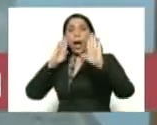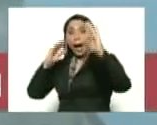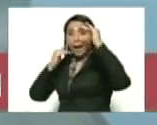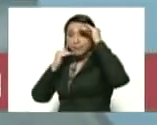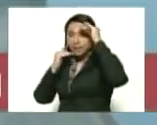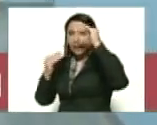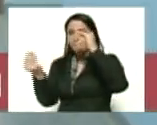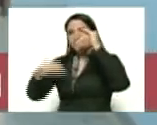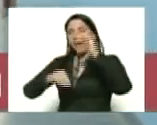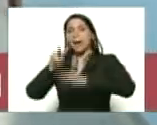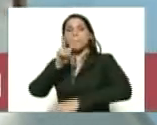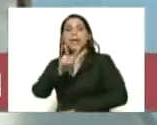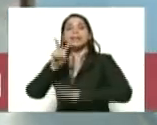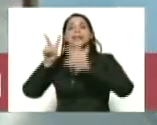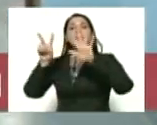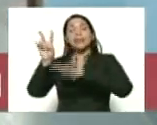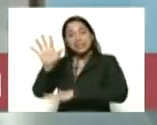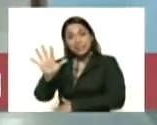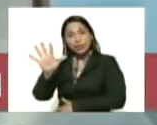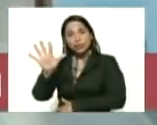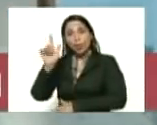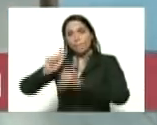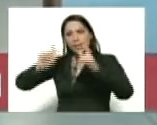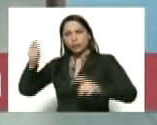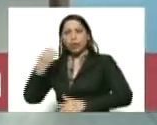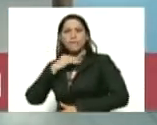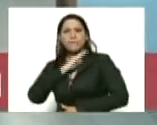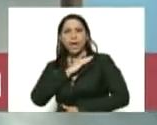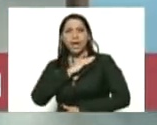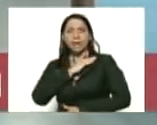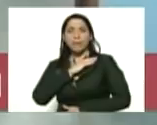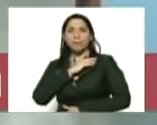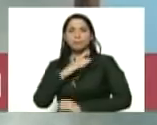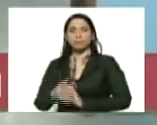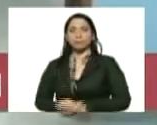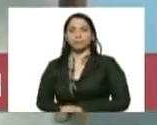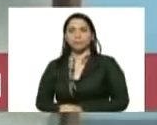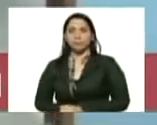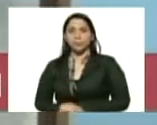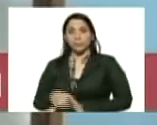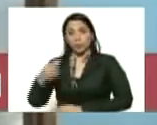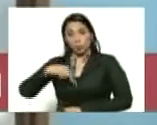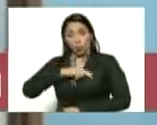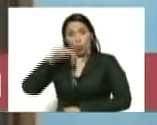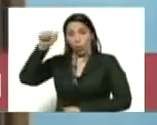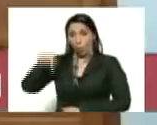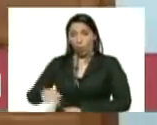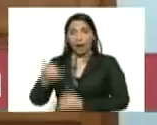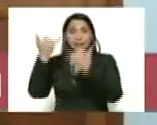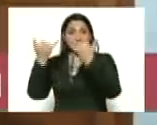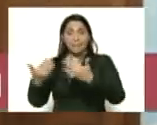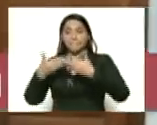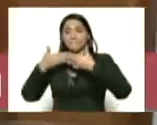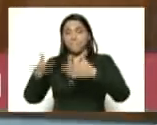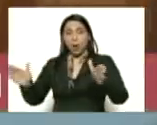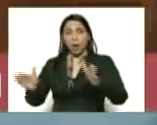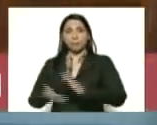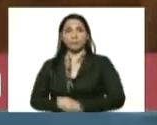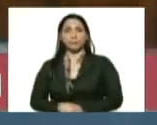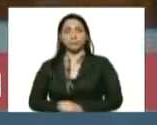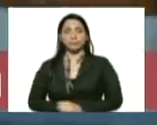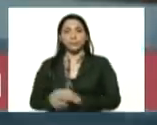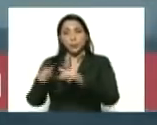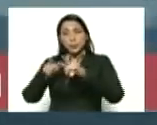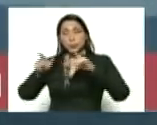a más de 25 pacientes a la vez estamos hoy ya inaugurando el espacio